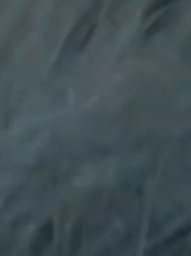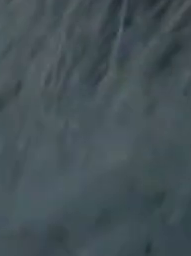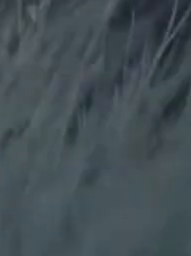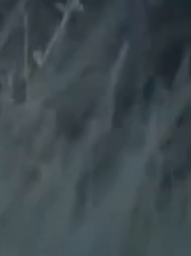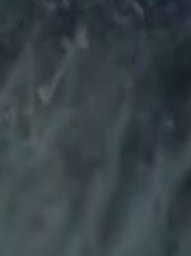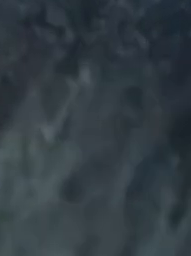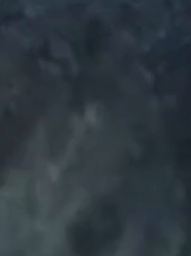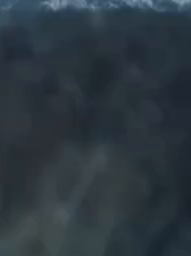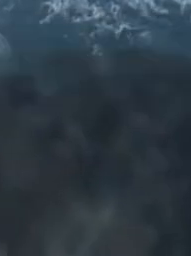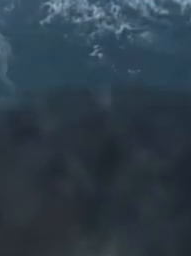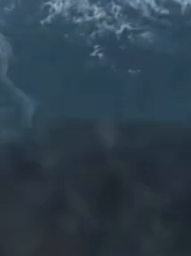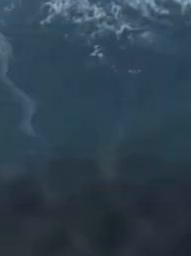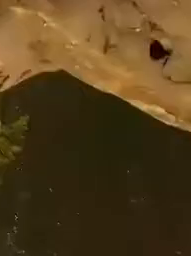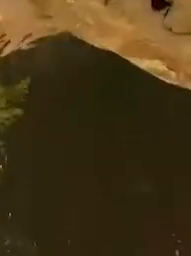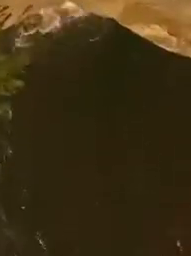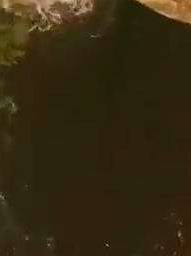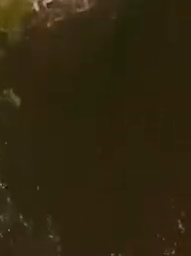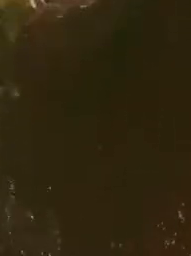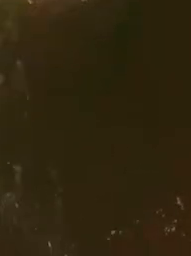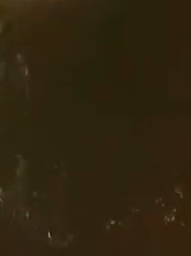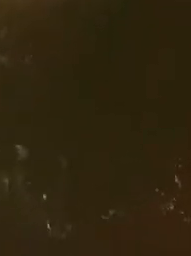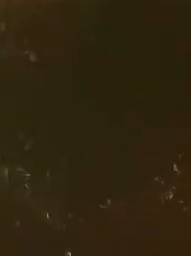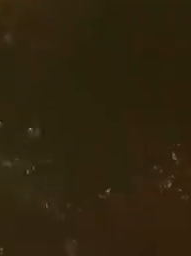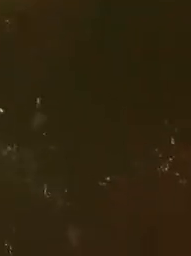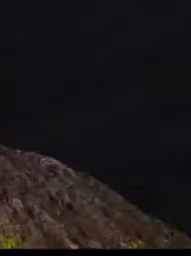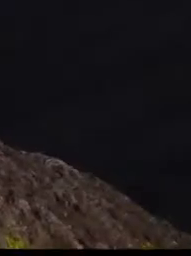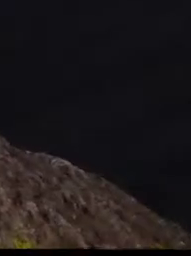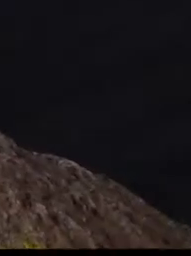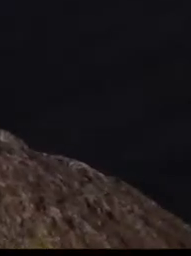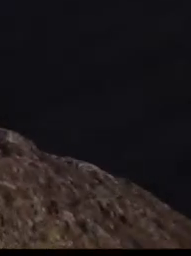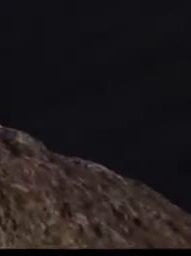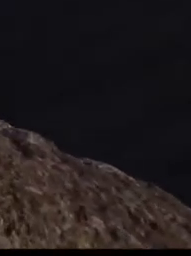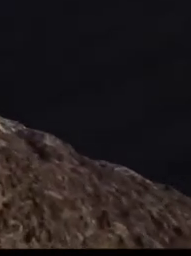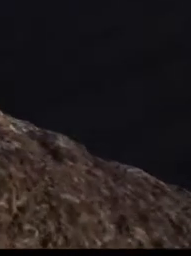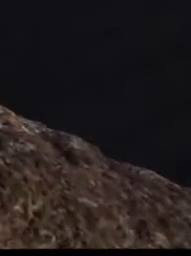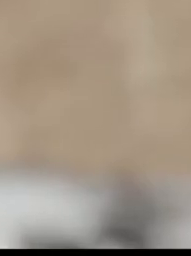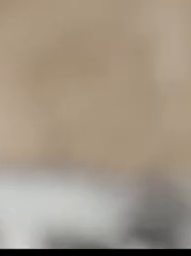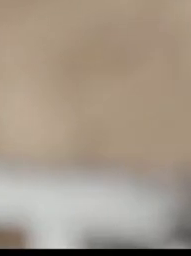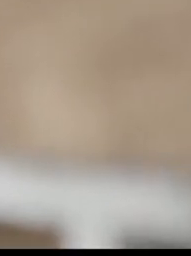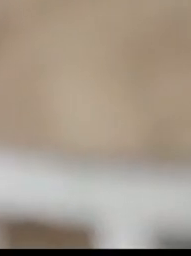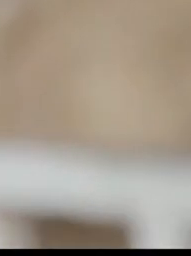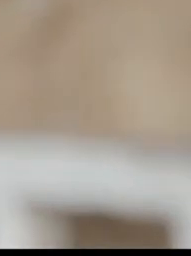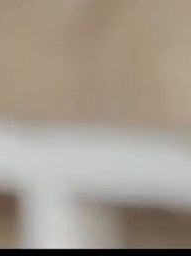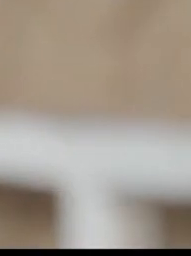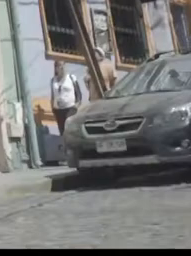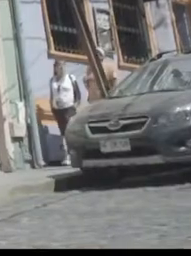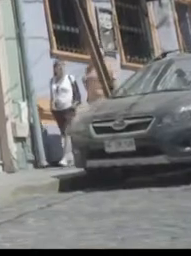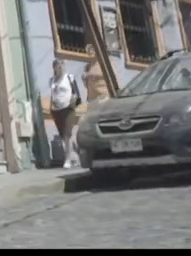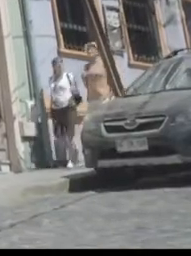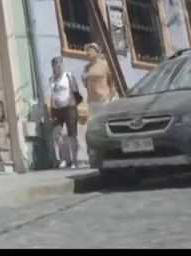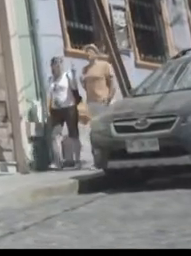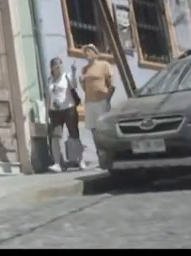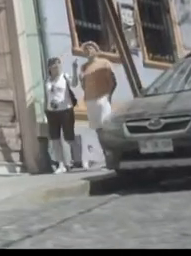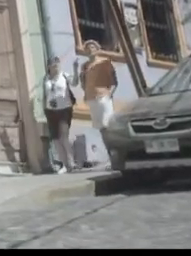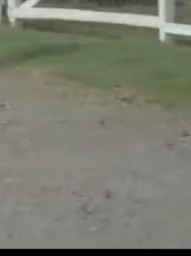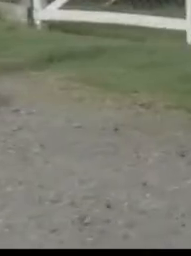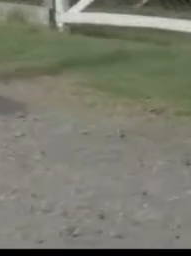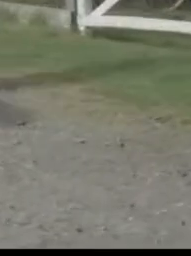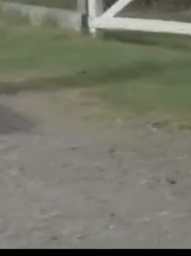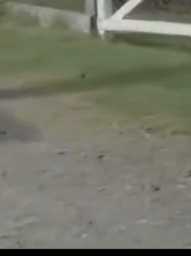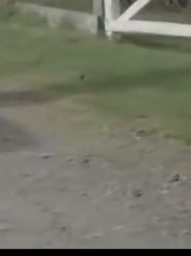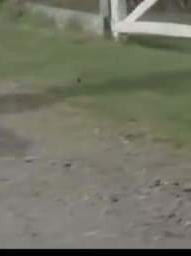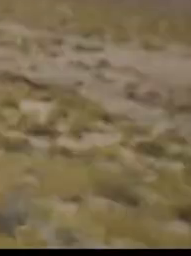Desde el Palacio de la Moneda se dirige a todas las chilenas y chilenos el Presidente de la República Sebastián Piñera Echenique.